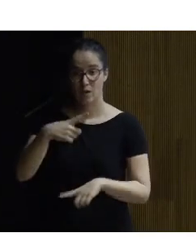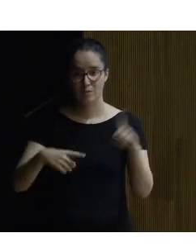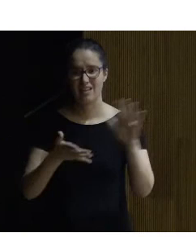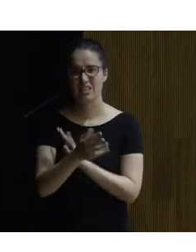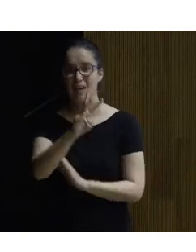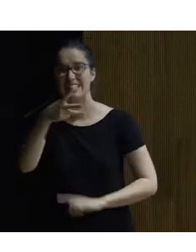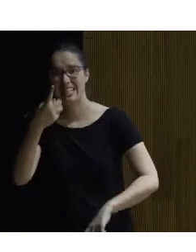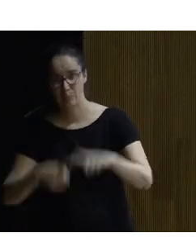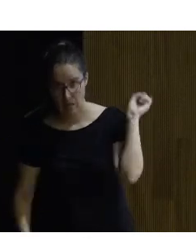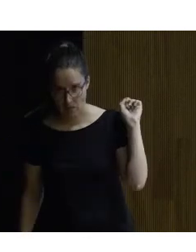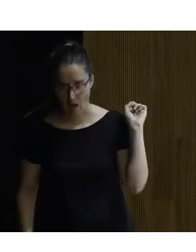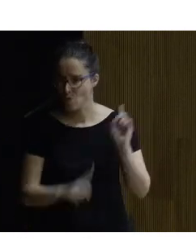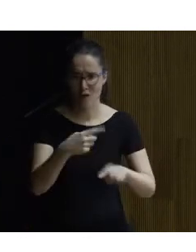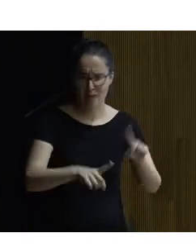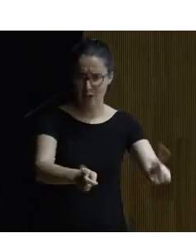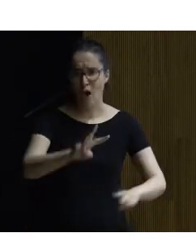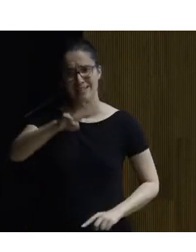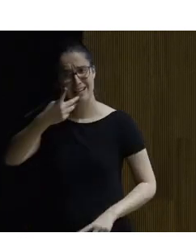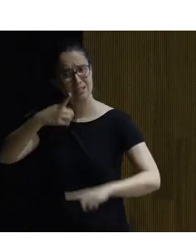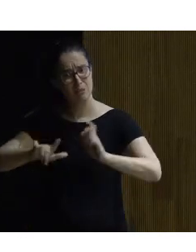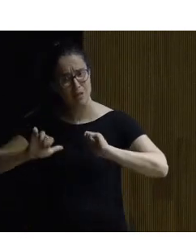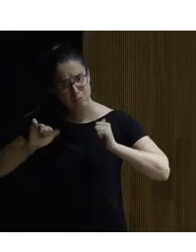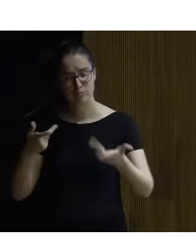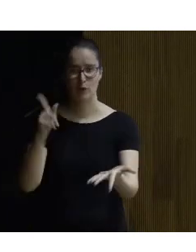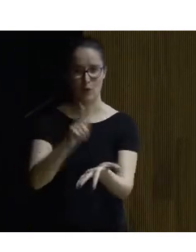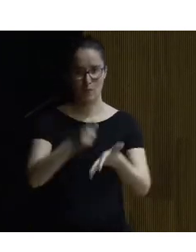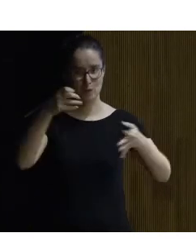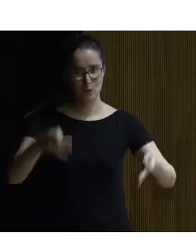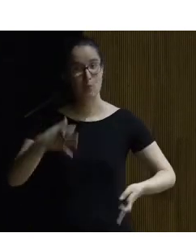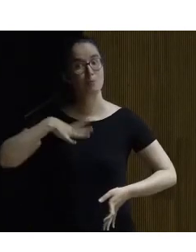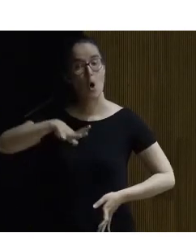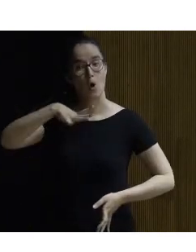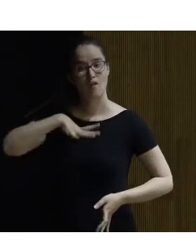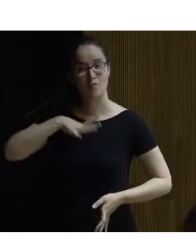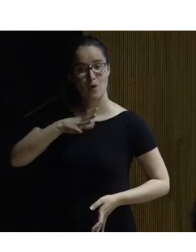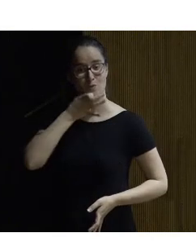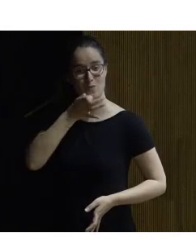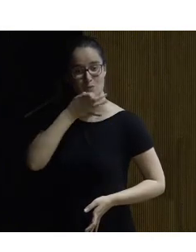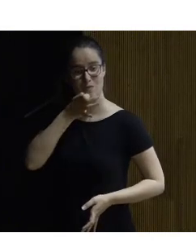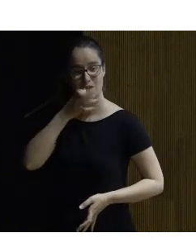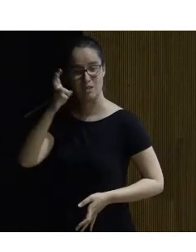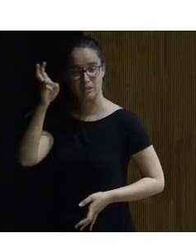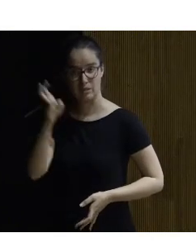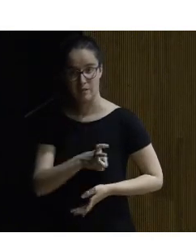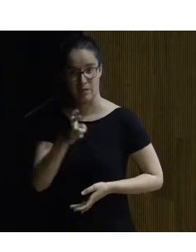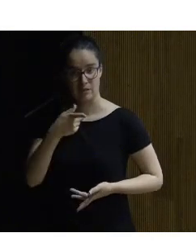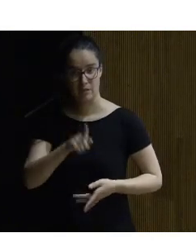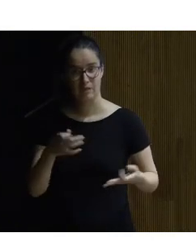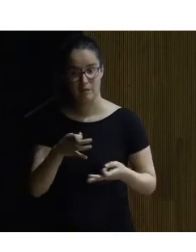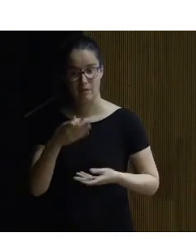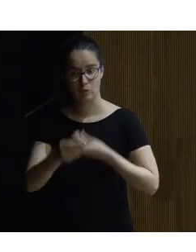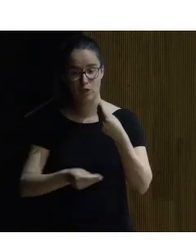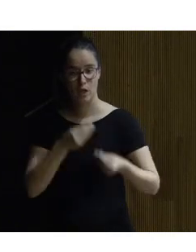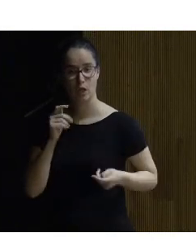tres y media vale entonces a las tres y media nos reincorporamos y por favor los ponentes que bajen que también tenemos que hacer la entrega de